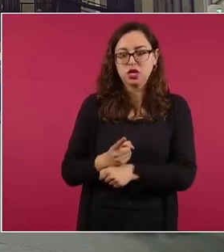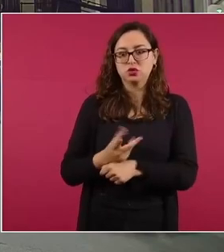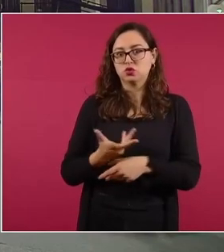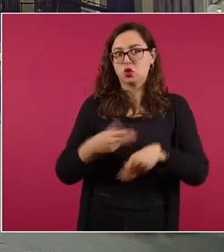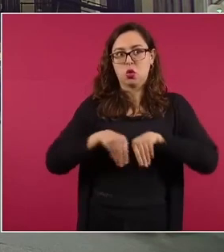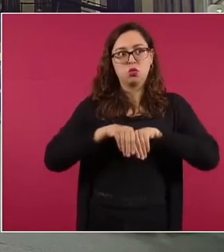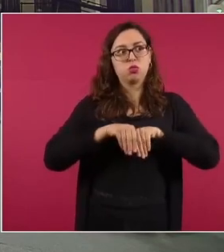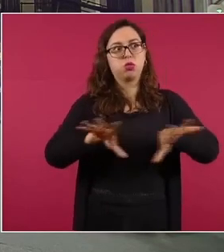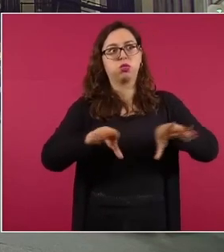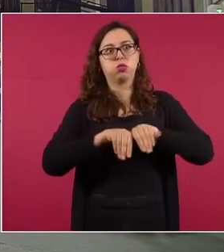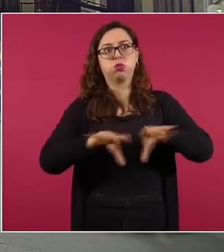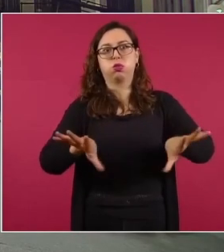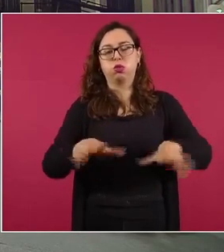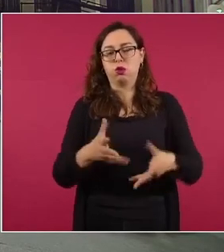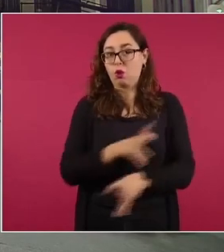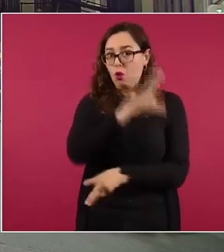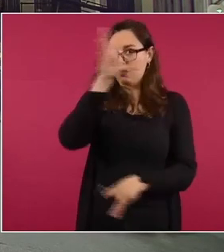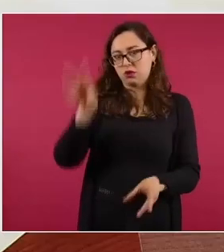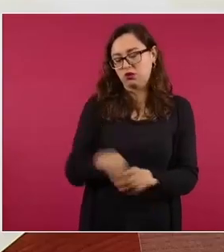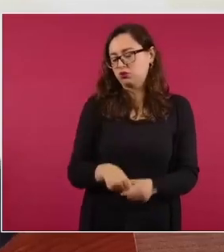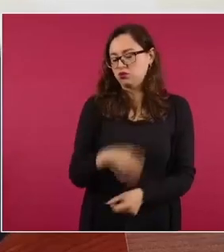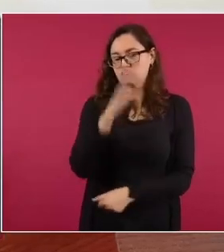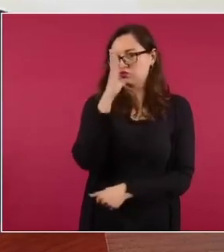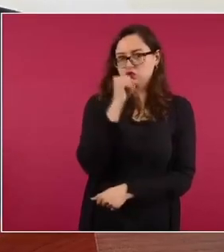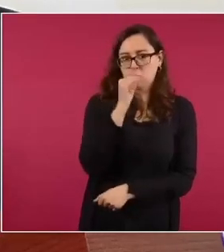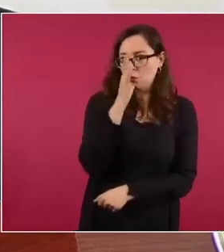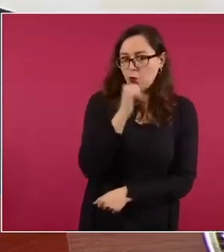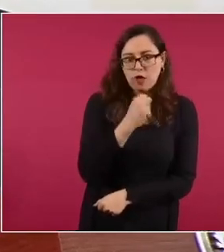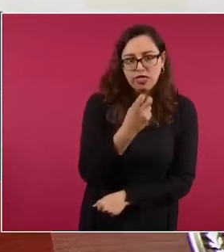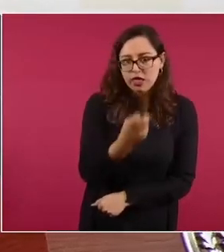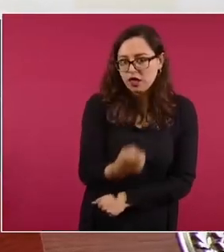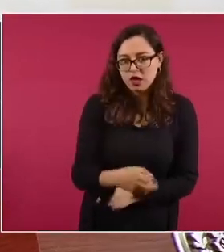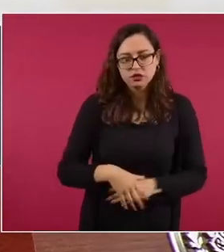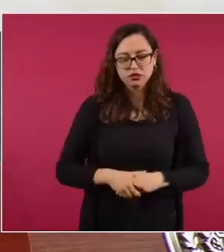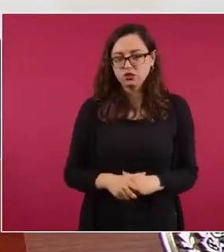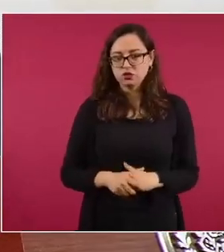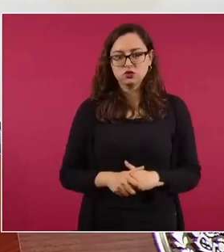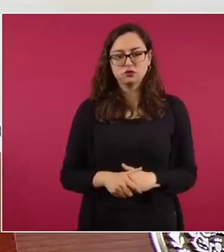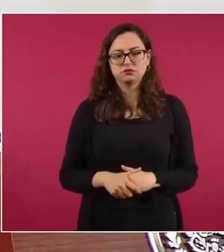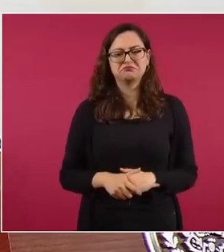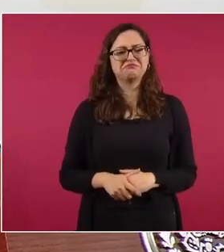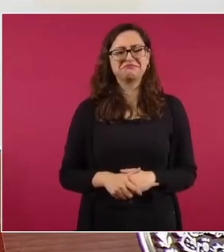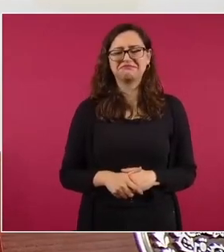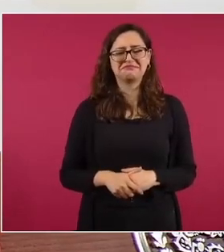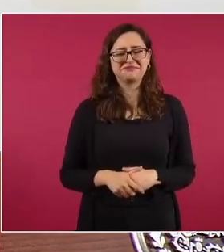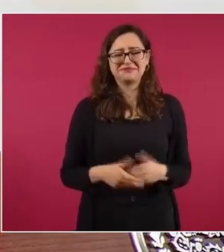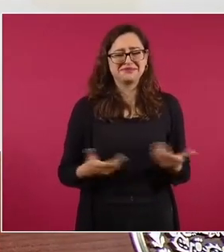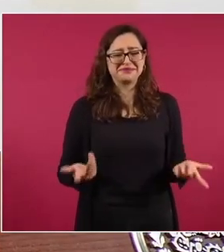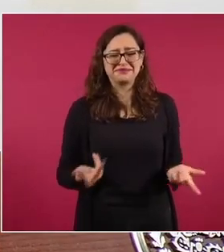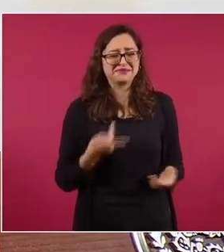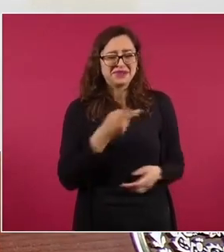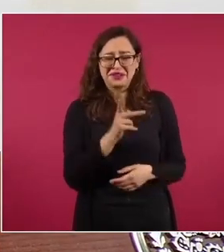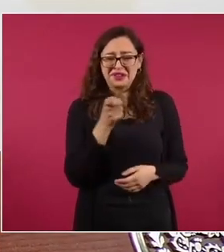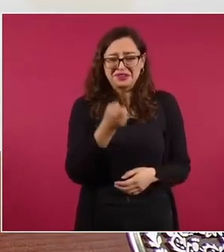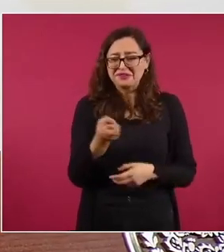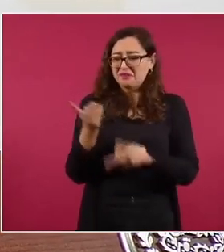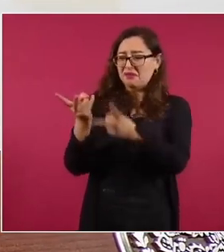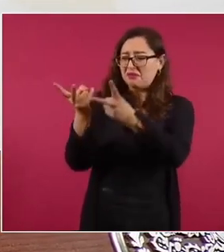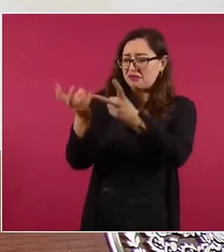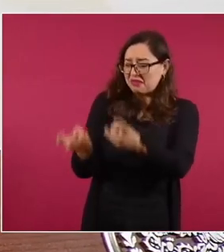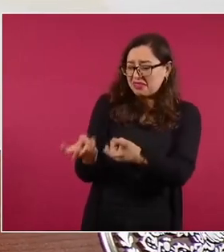antidelectivos. No, pero eso es un asunto de politiquería.